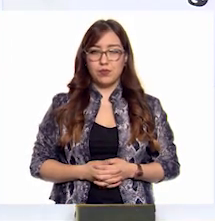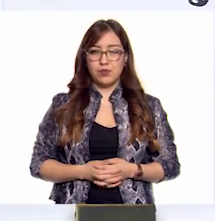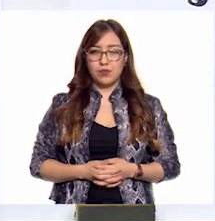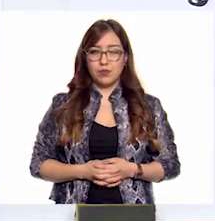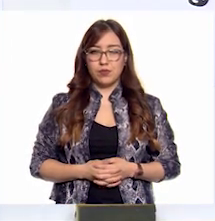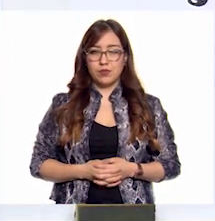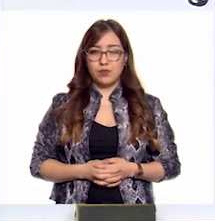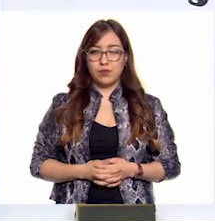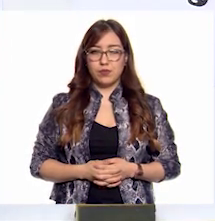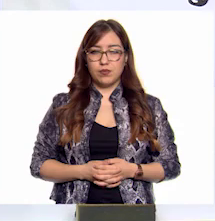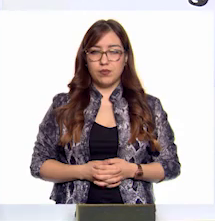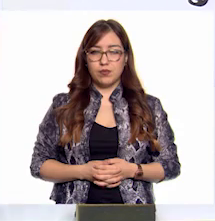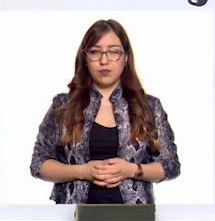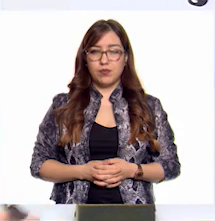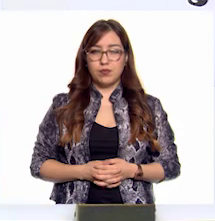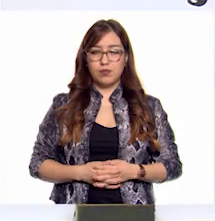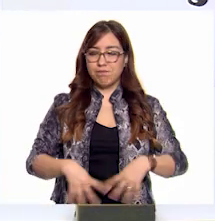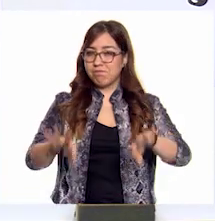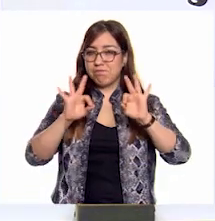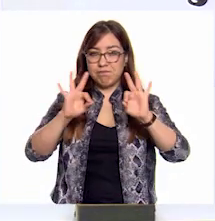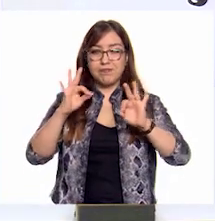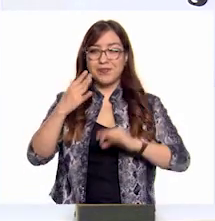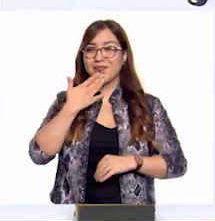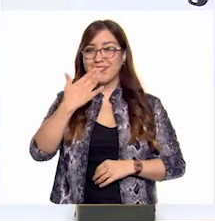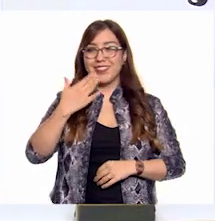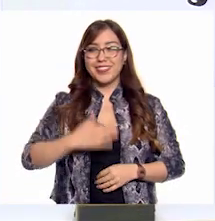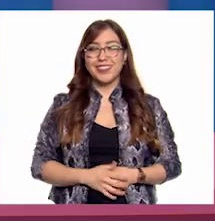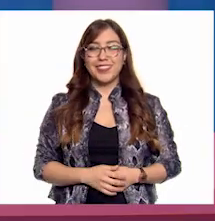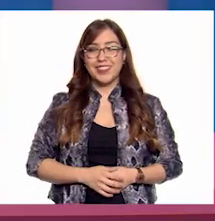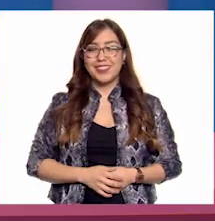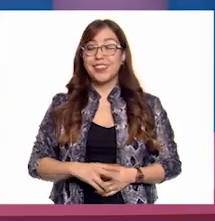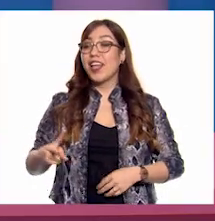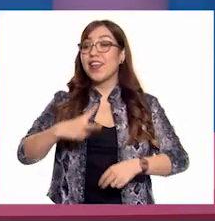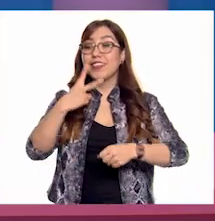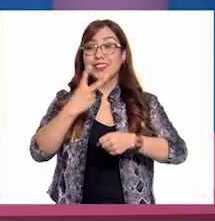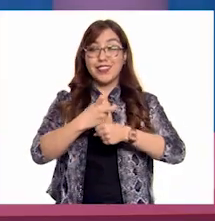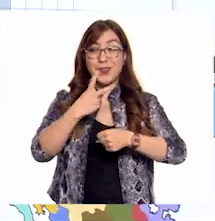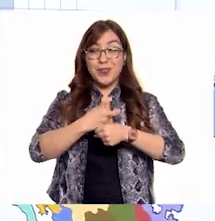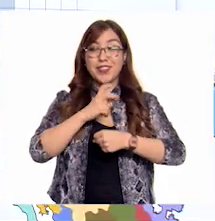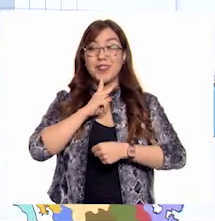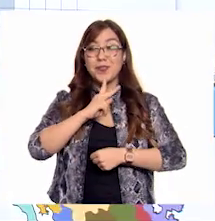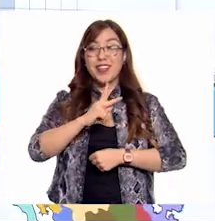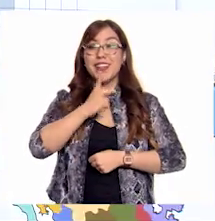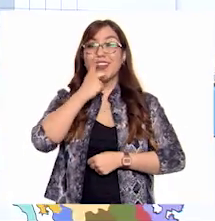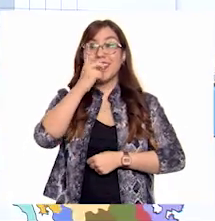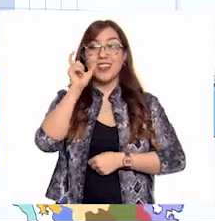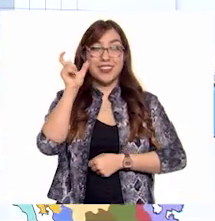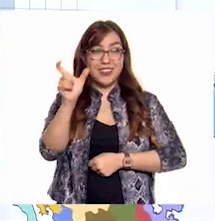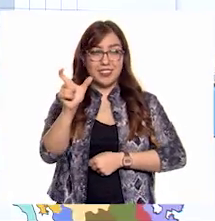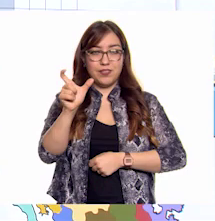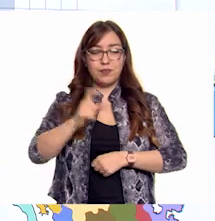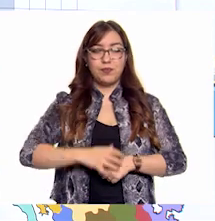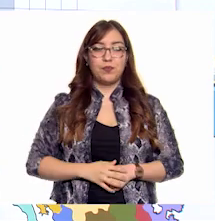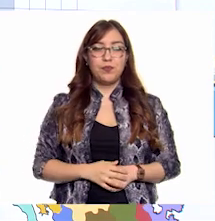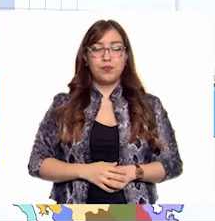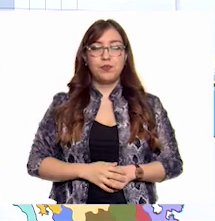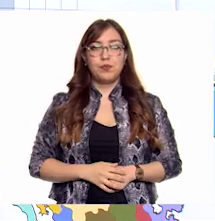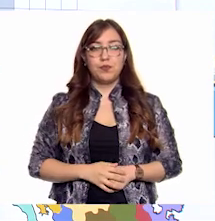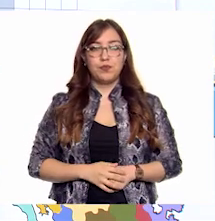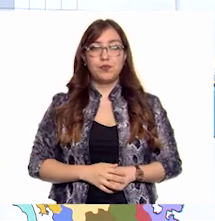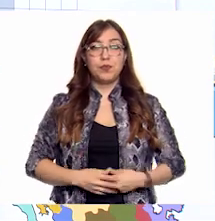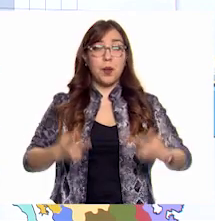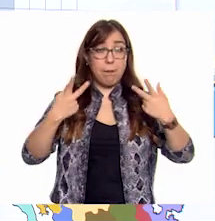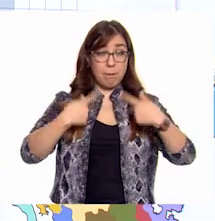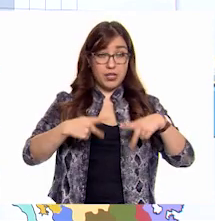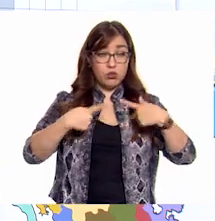¡Gracia! ¡Muy bien, Ale! La segunda. Son las conclusiones que se logran después de